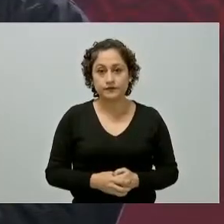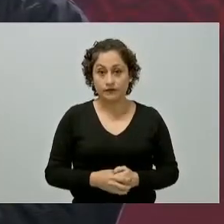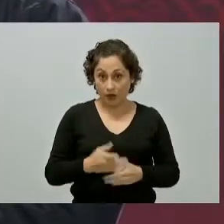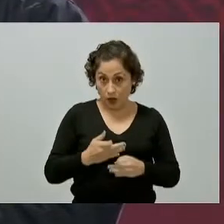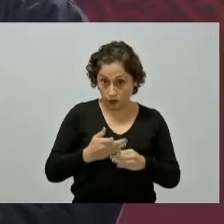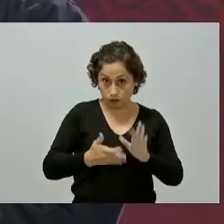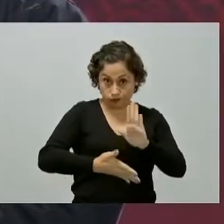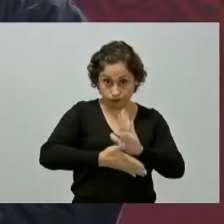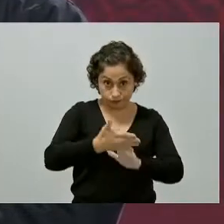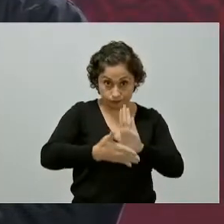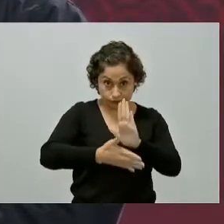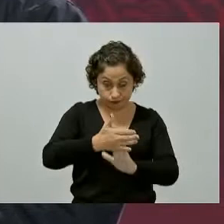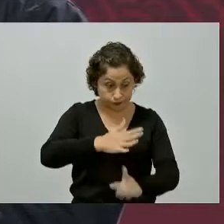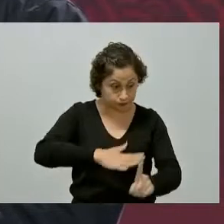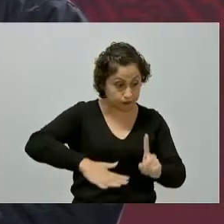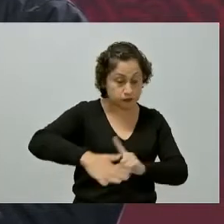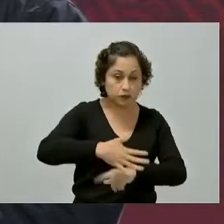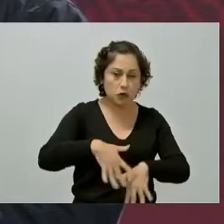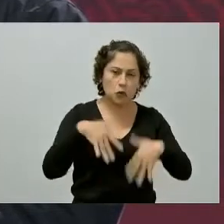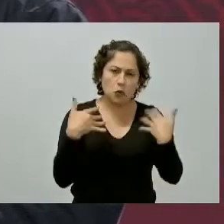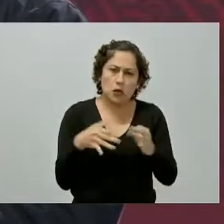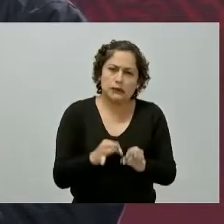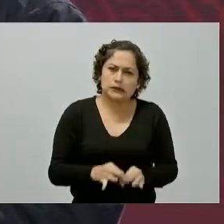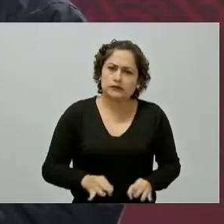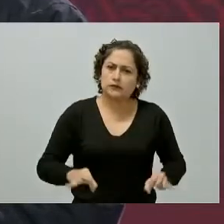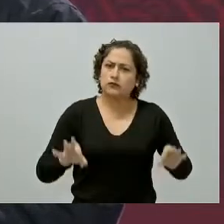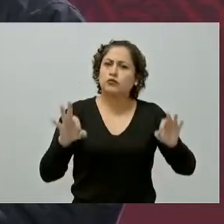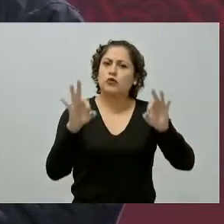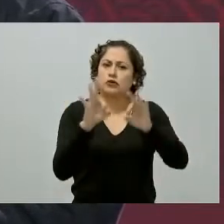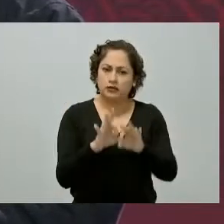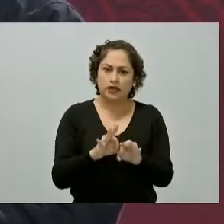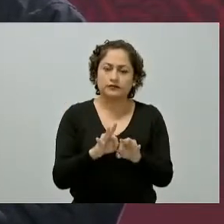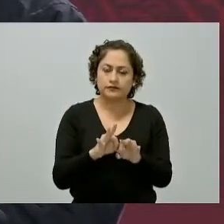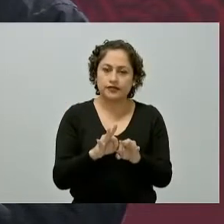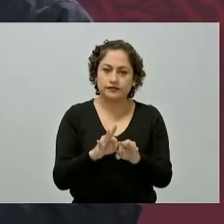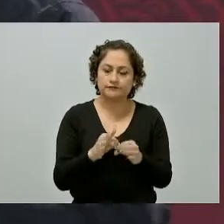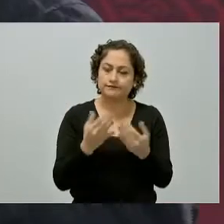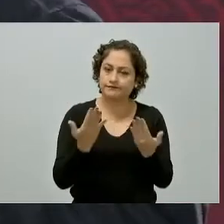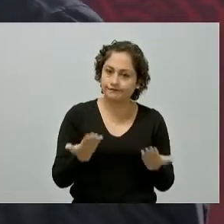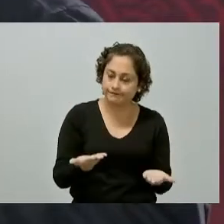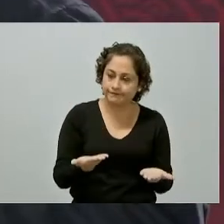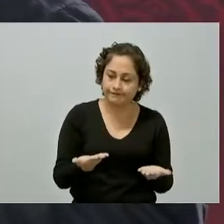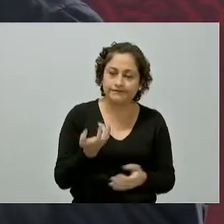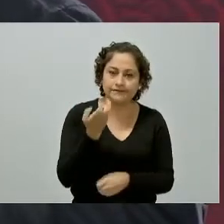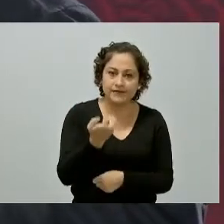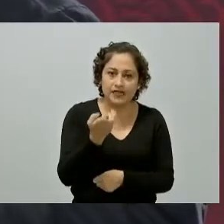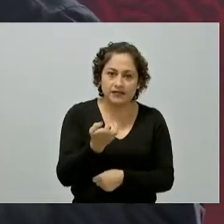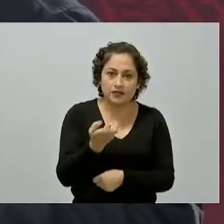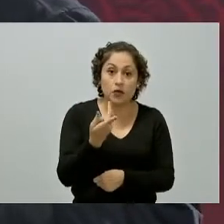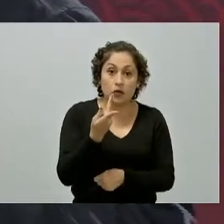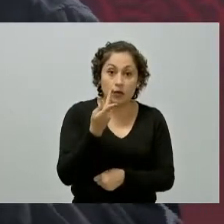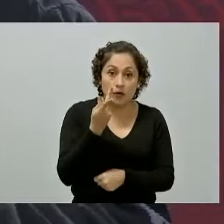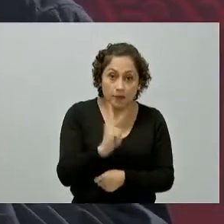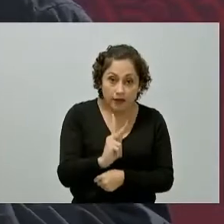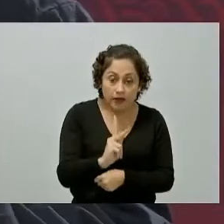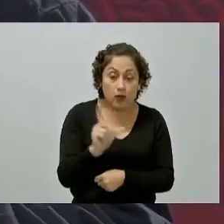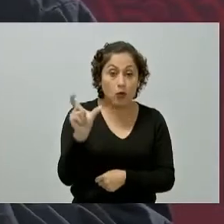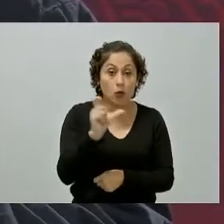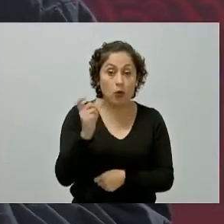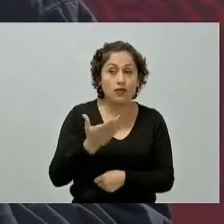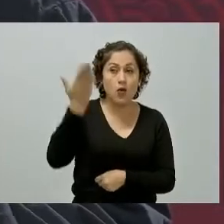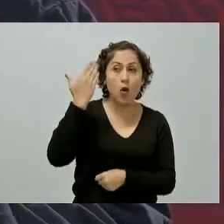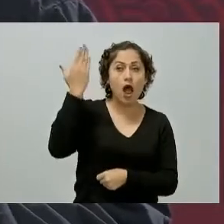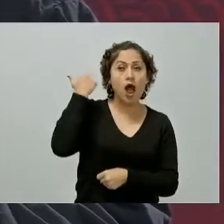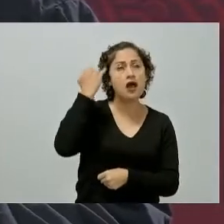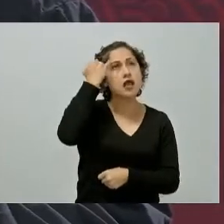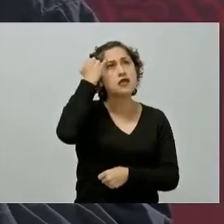una obra de una gran trascendencia que ha tenido sin embargo señor presidente desde su concepción inicial algunos